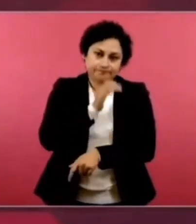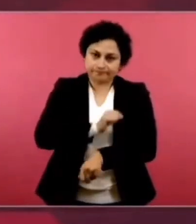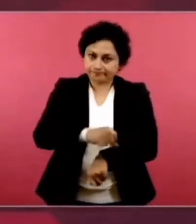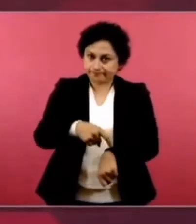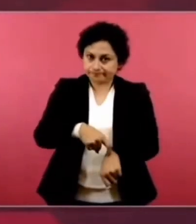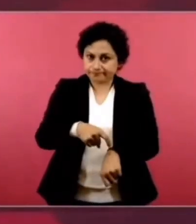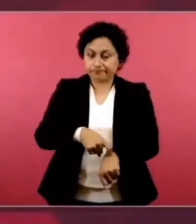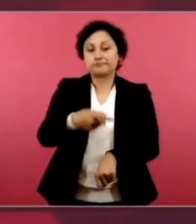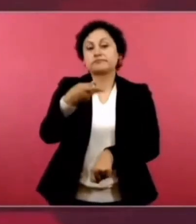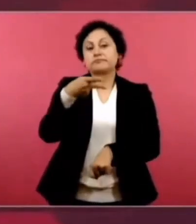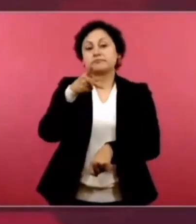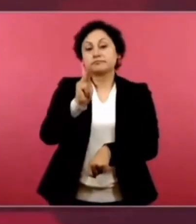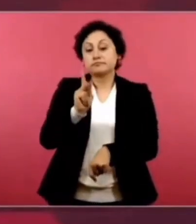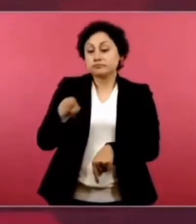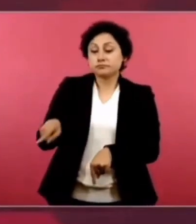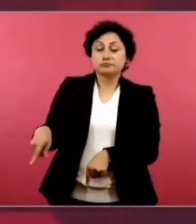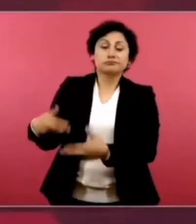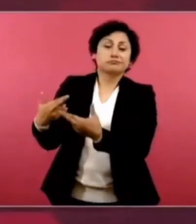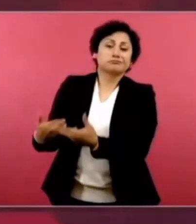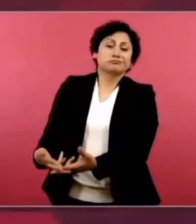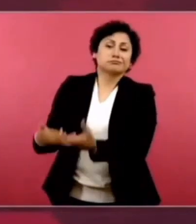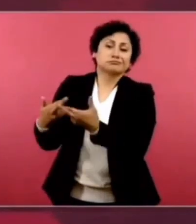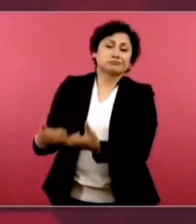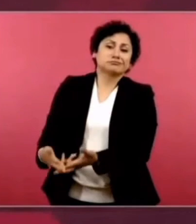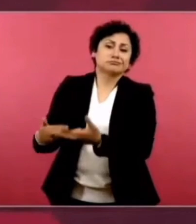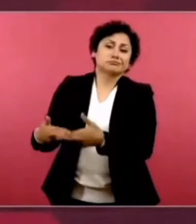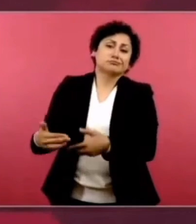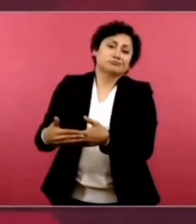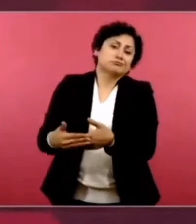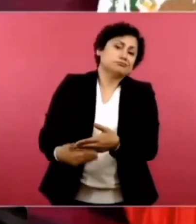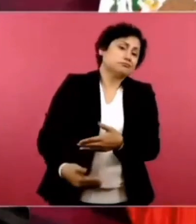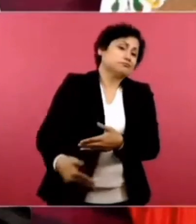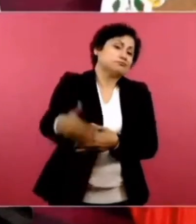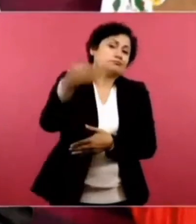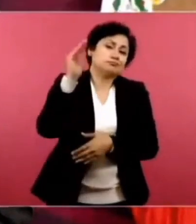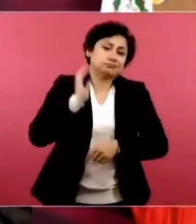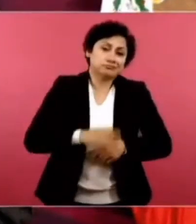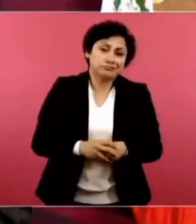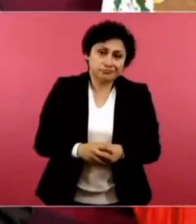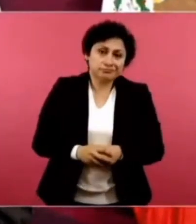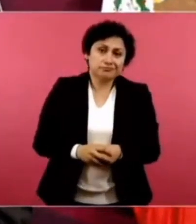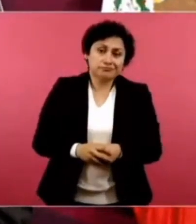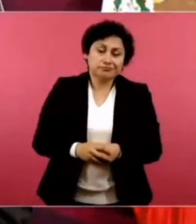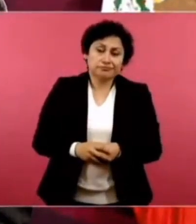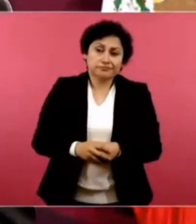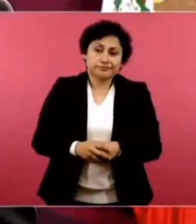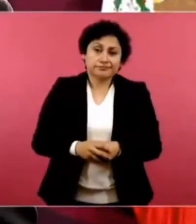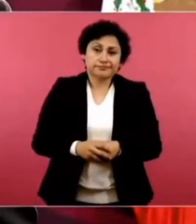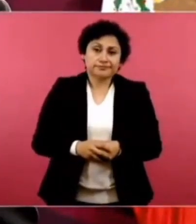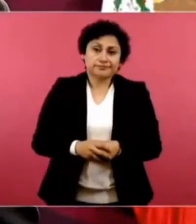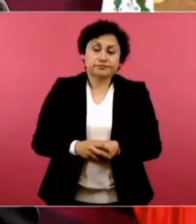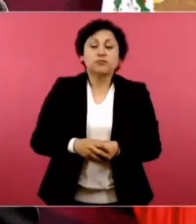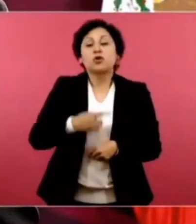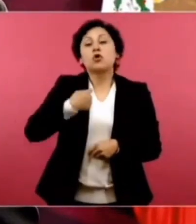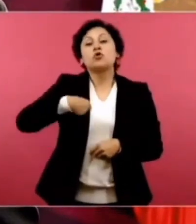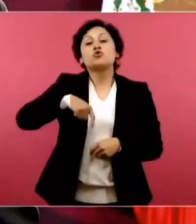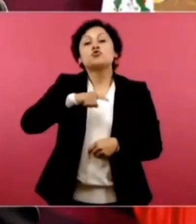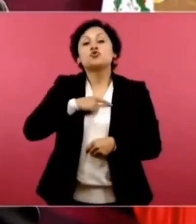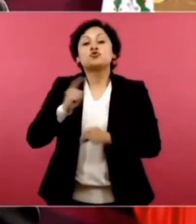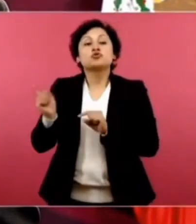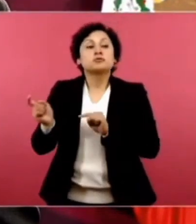reserva suficiente, más reserva que cuando llegamos